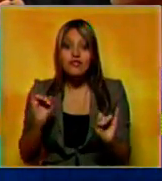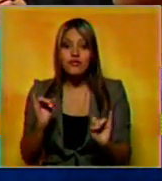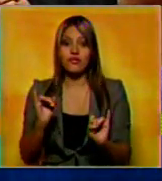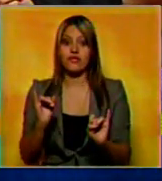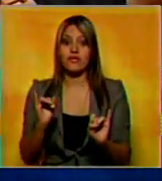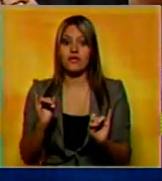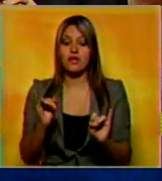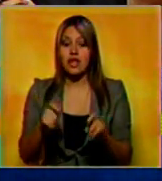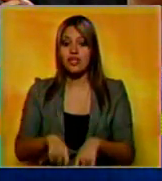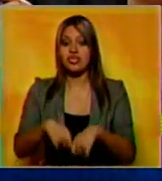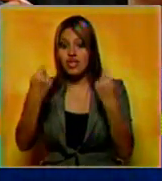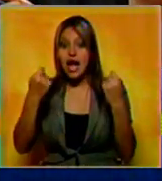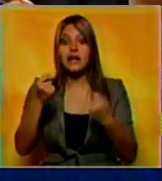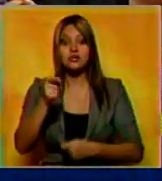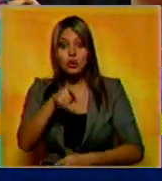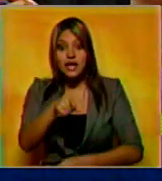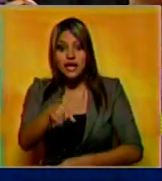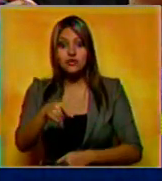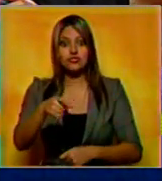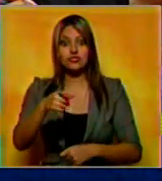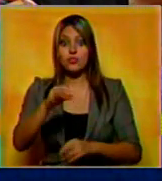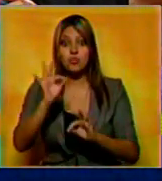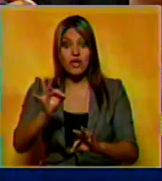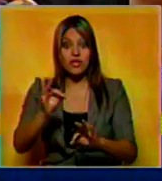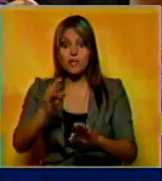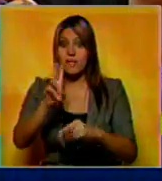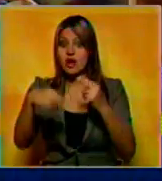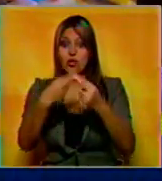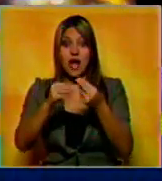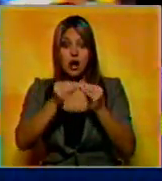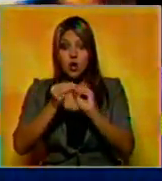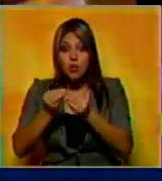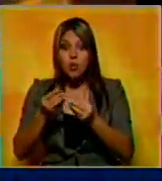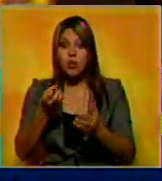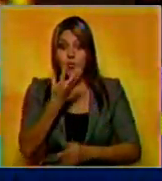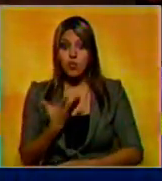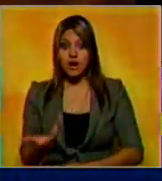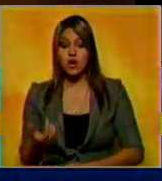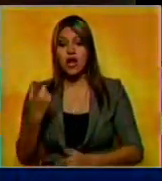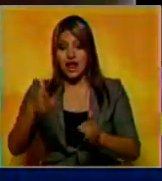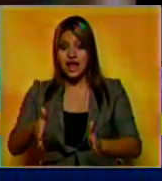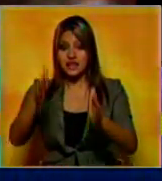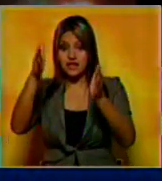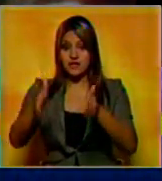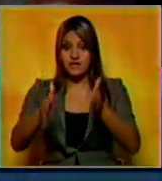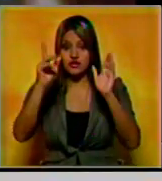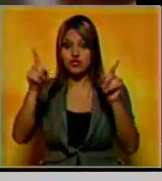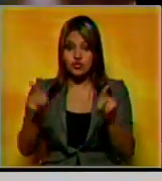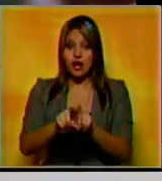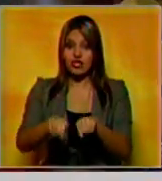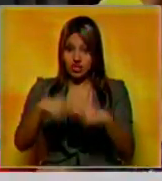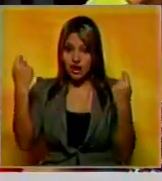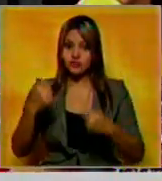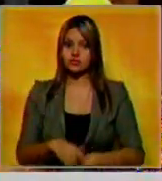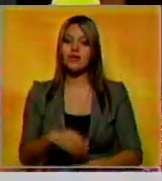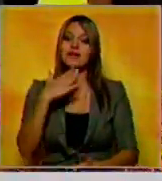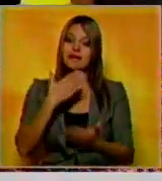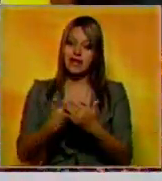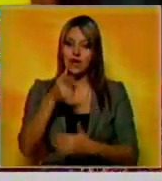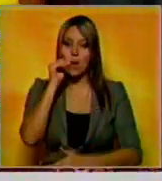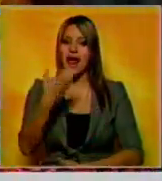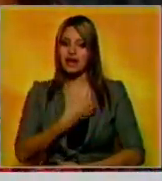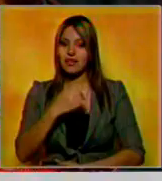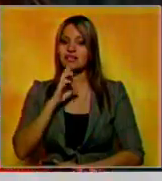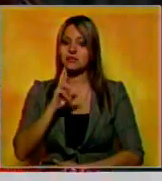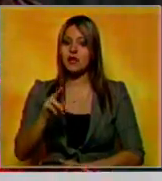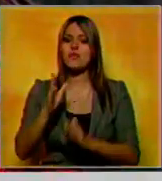daños patrimoniales irreversibles. Se dañaron varios edificios de carácter patrimonial. Bien, muchísimas gracias al alcalde Graterón. Él